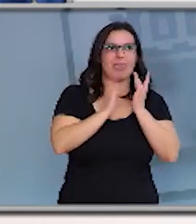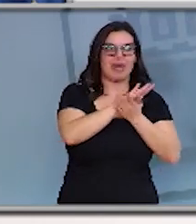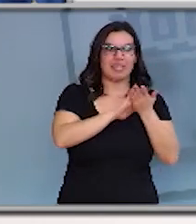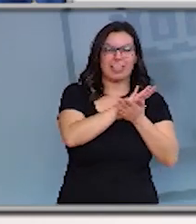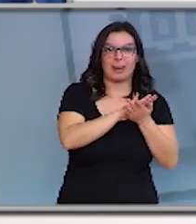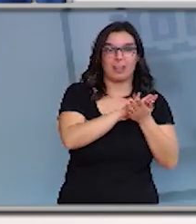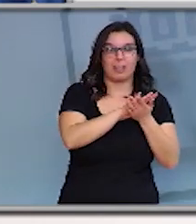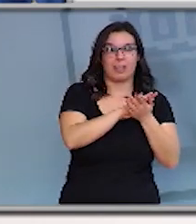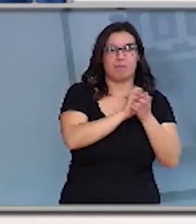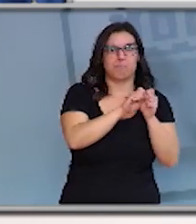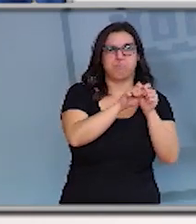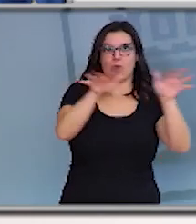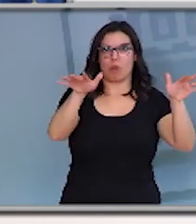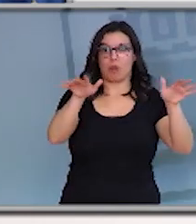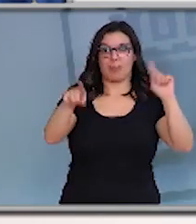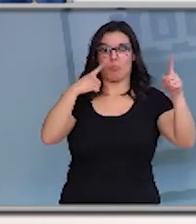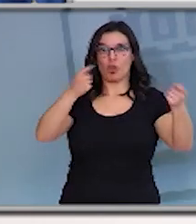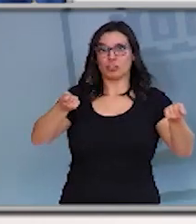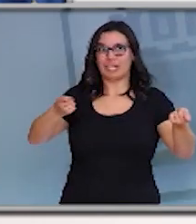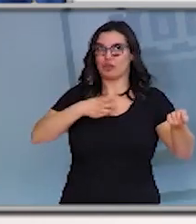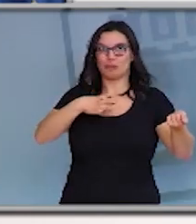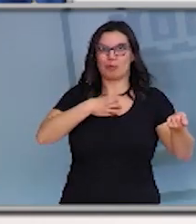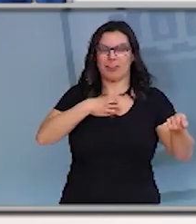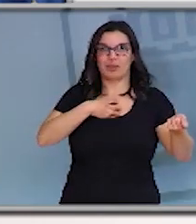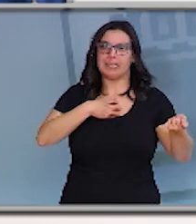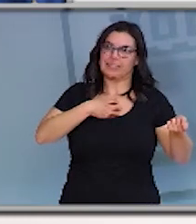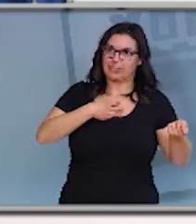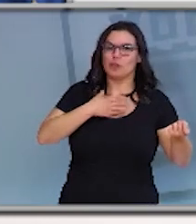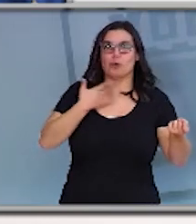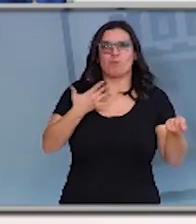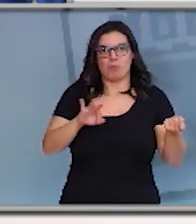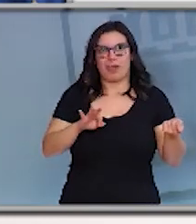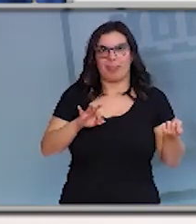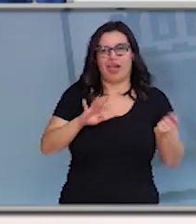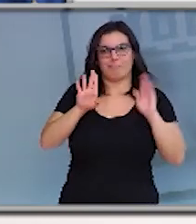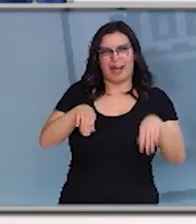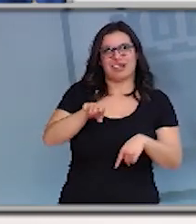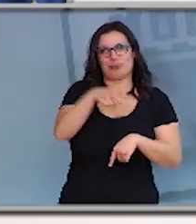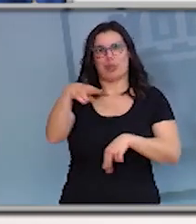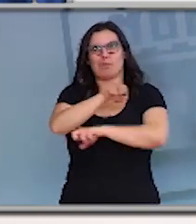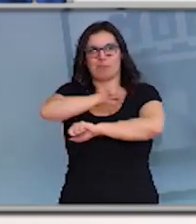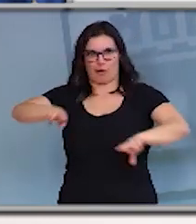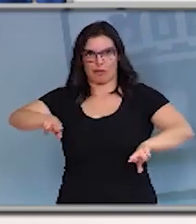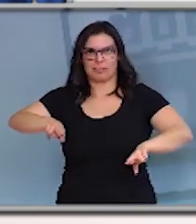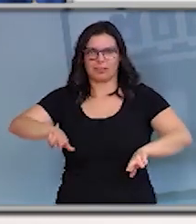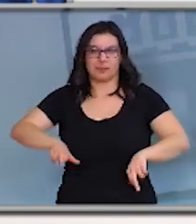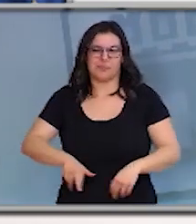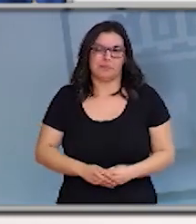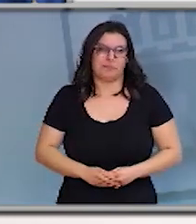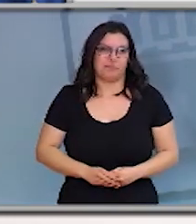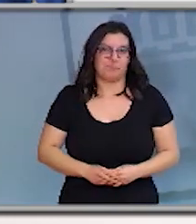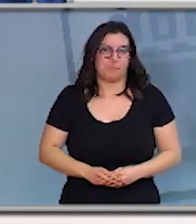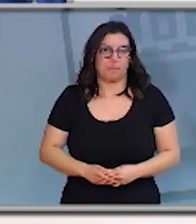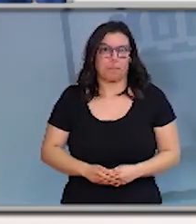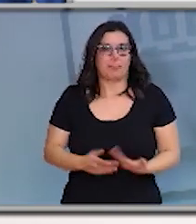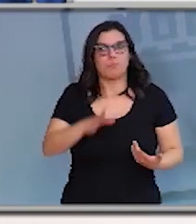somos capaces de tomar medidas de contención social, estamos contribuyendo a difundir la enfermedad. Esta era